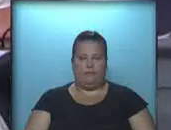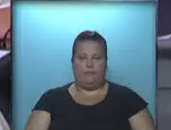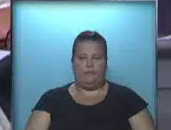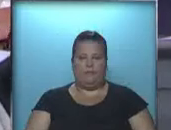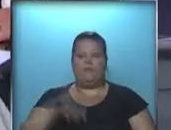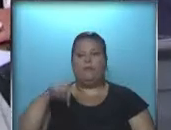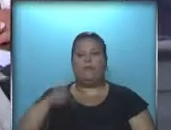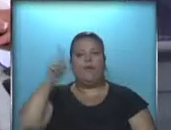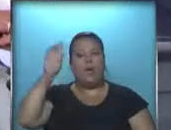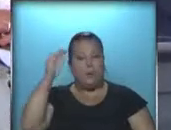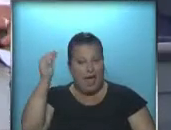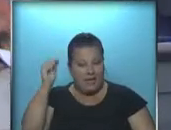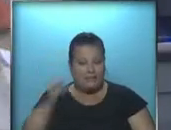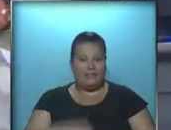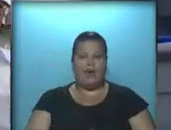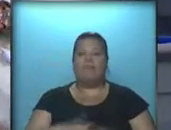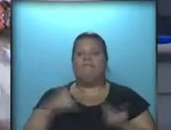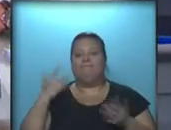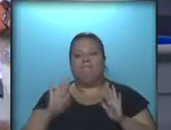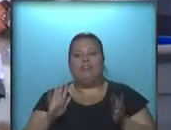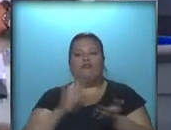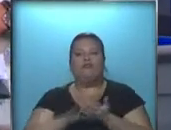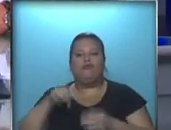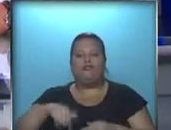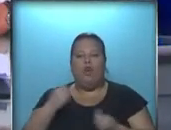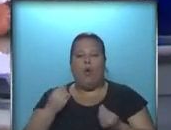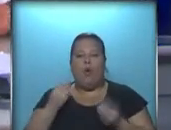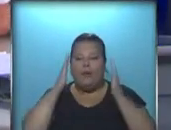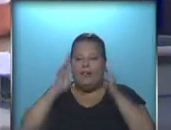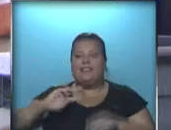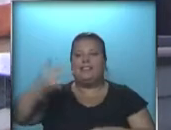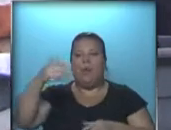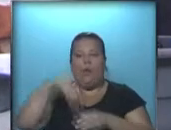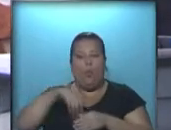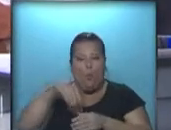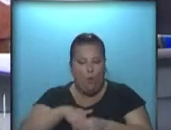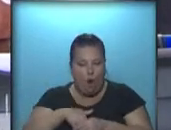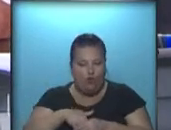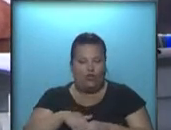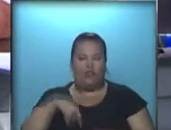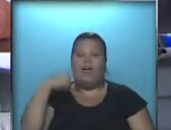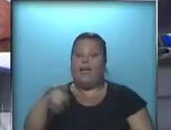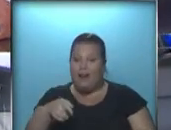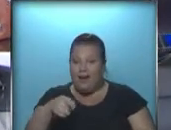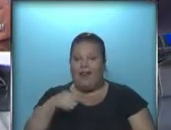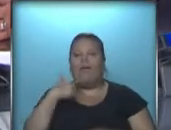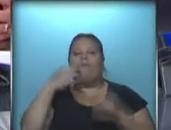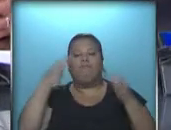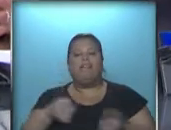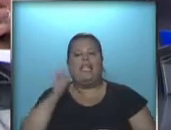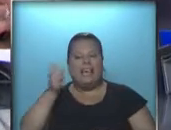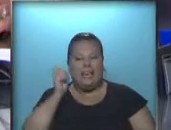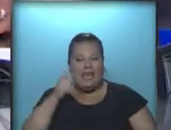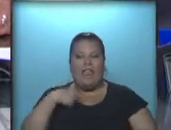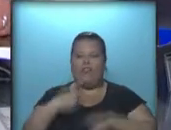Vamos ahora sí, Cecilia, a expectativa lógicamente por estas horas centrada en lo que será la segunda vuelta electoral. Allí se definirá quién